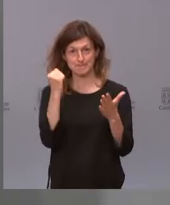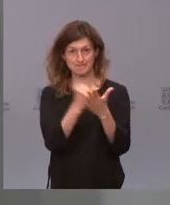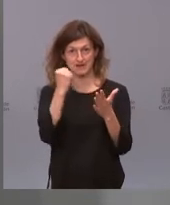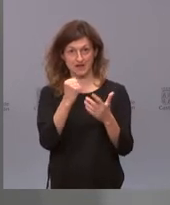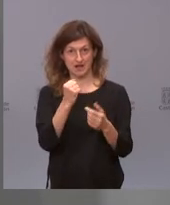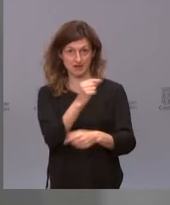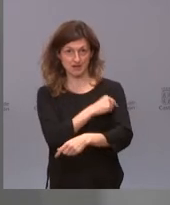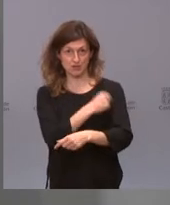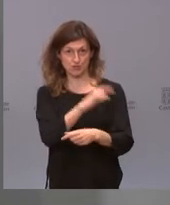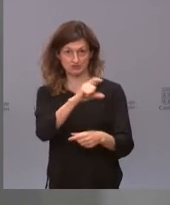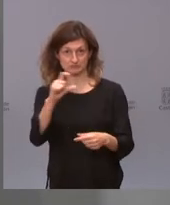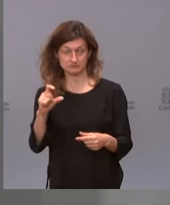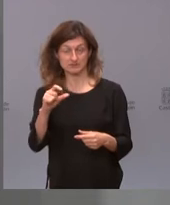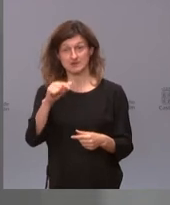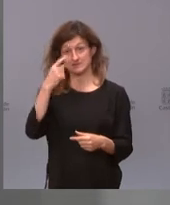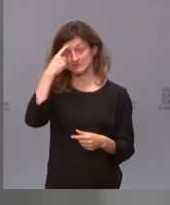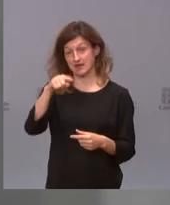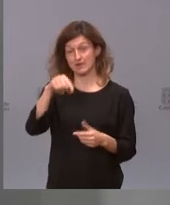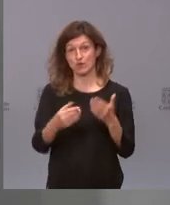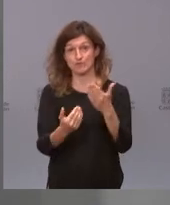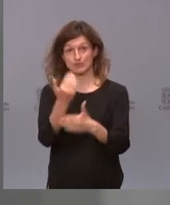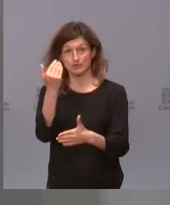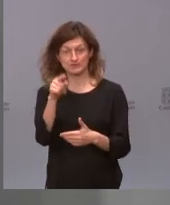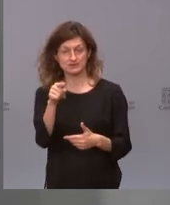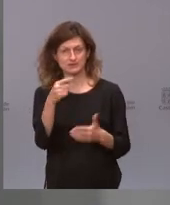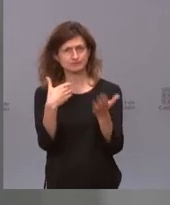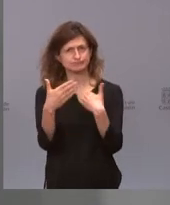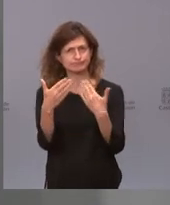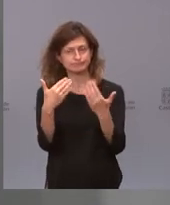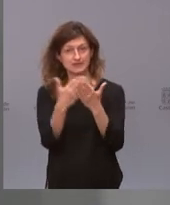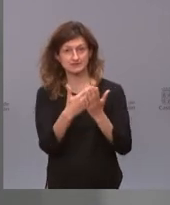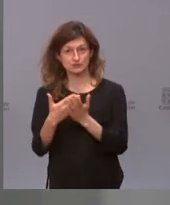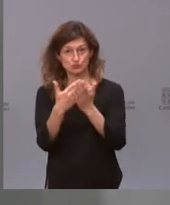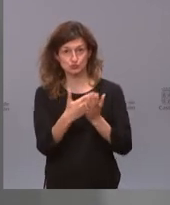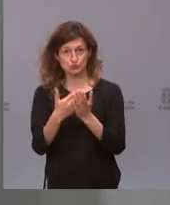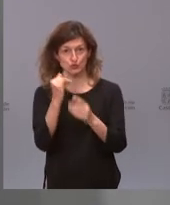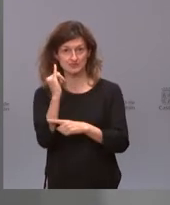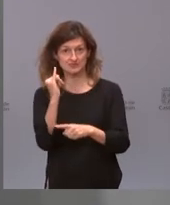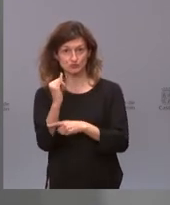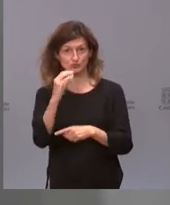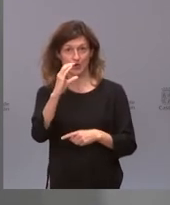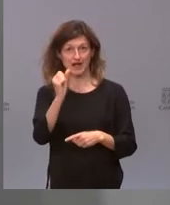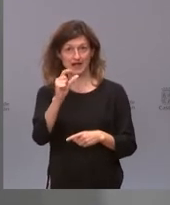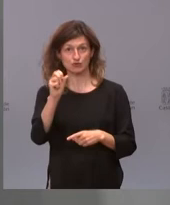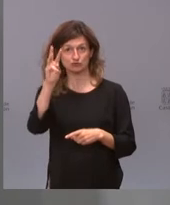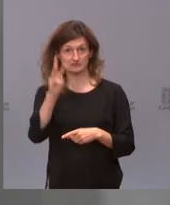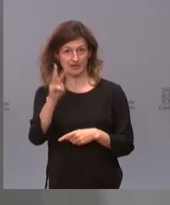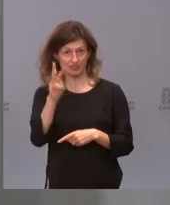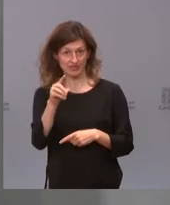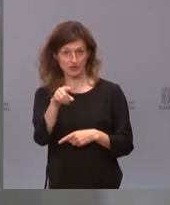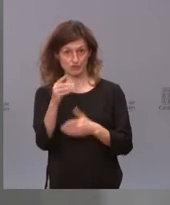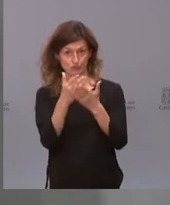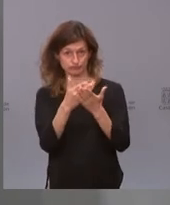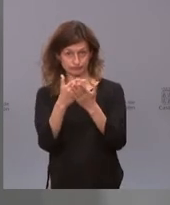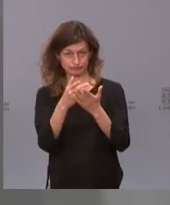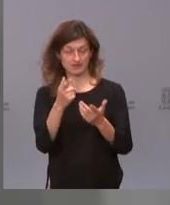hecho, yo creo que saben ustedes que esta mañana se ha hablado de un estudio que va a hacer el Instituto Carlos III, pero en relación a ese